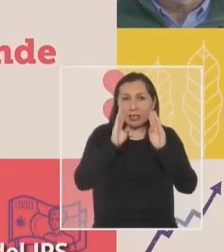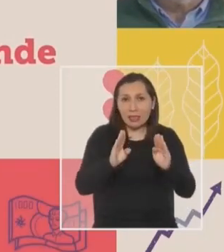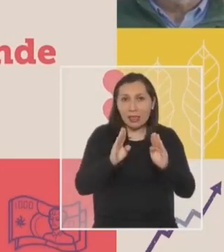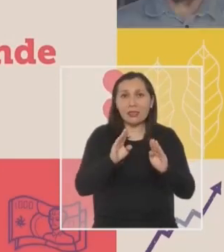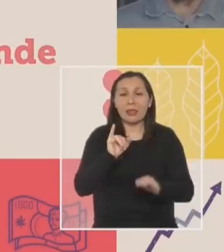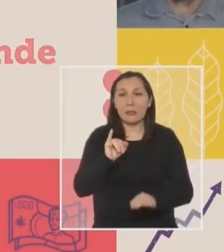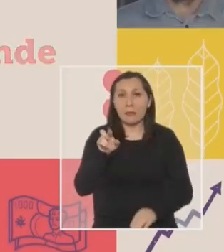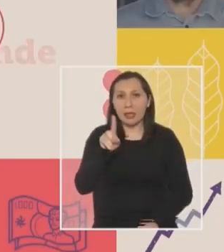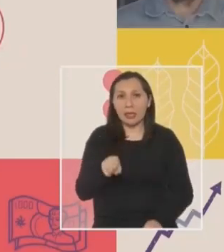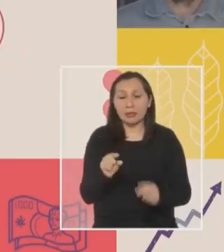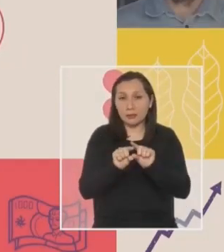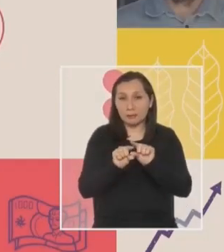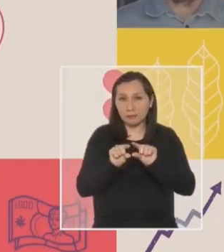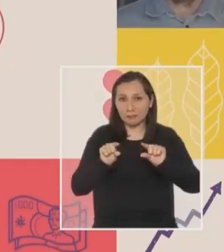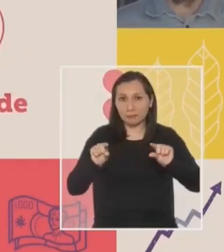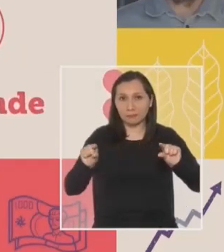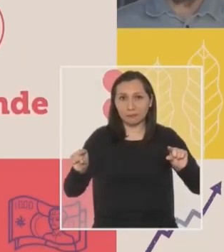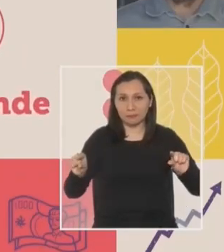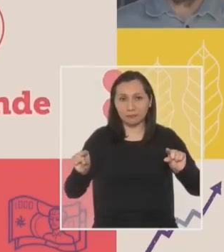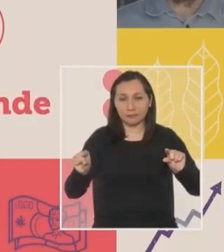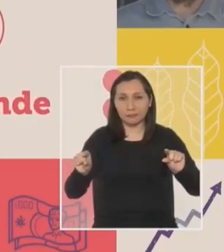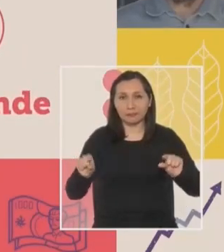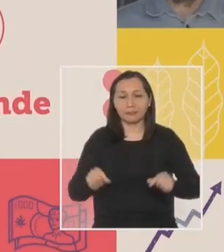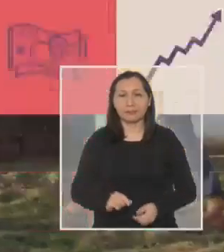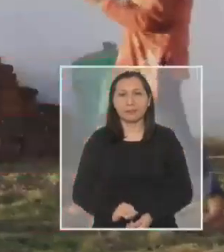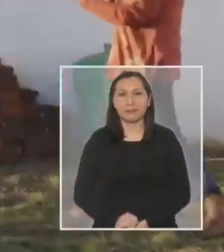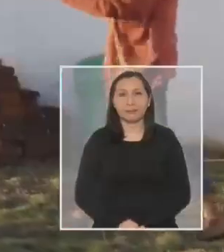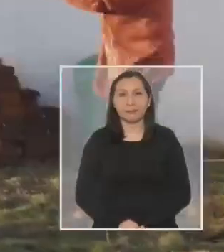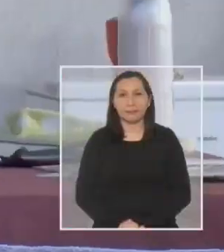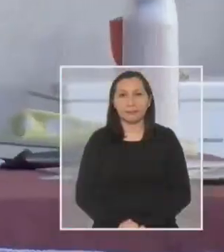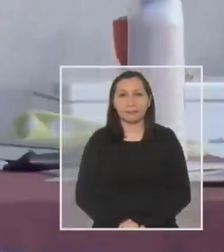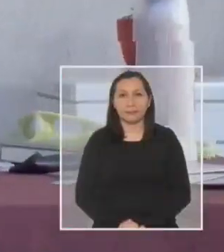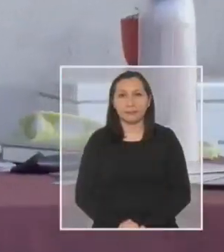o en www.chileatiende.cl.